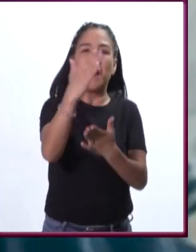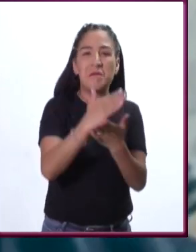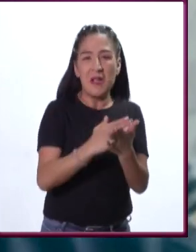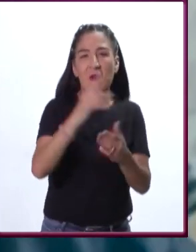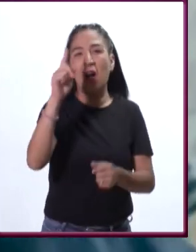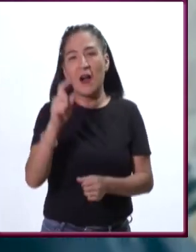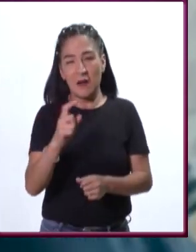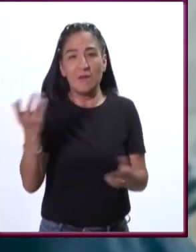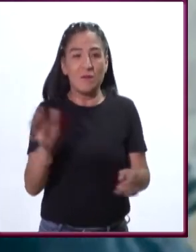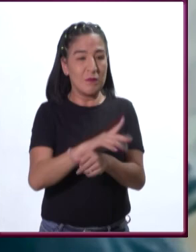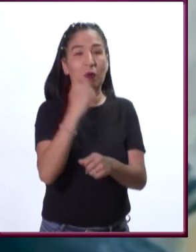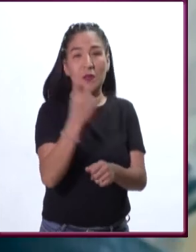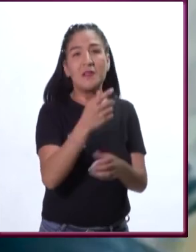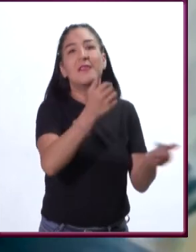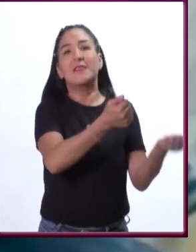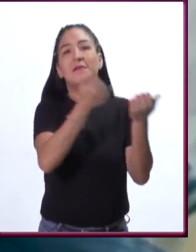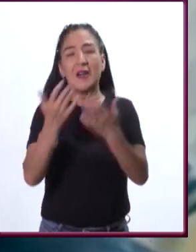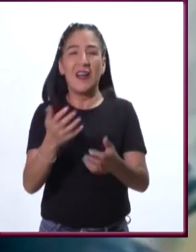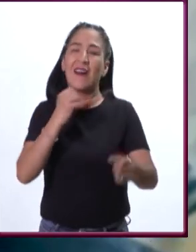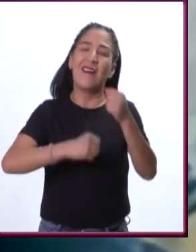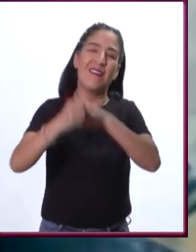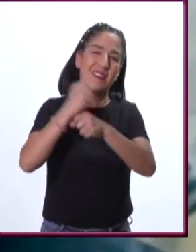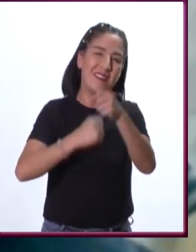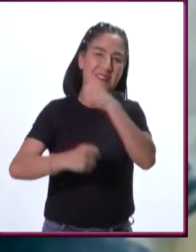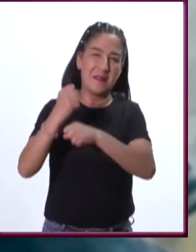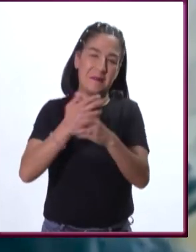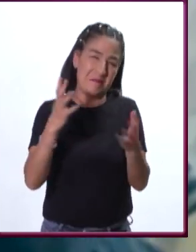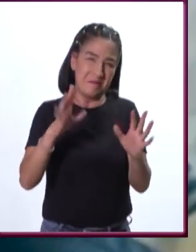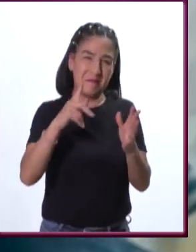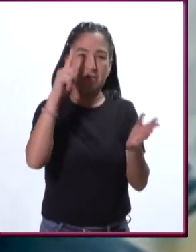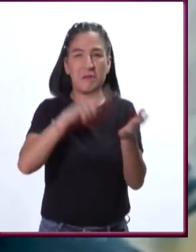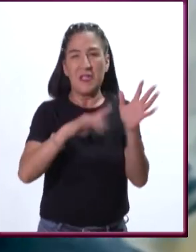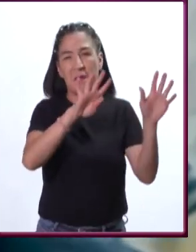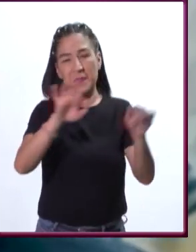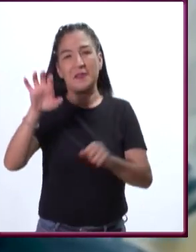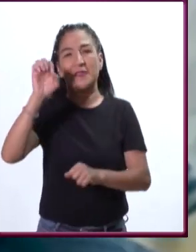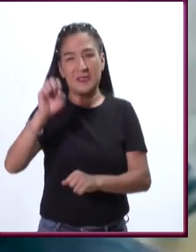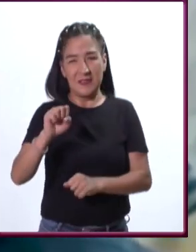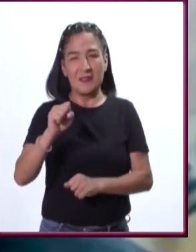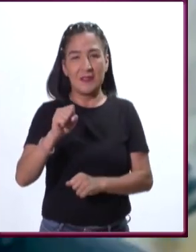tenemos que hacer porque hace muchos años, alrededor de 1960,